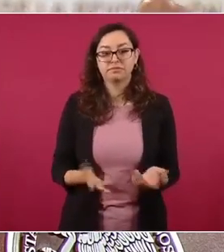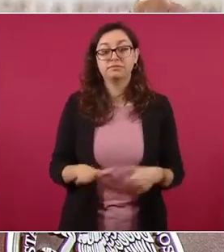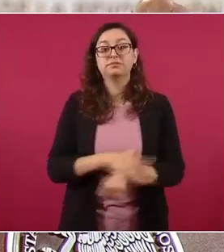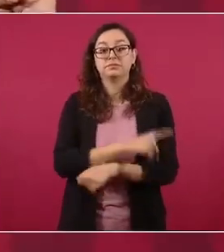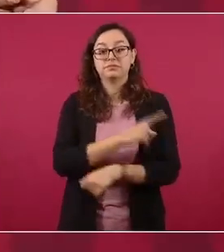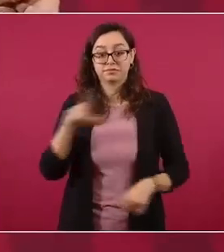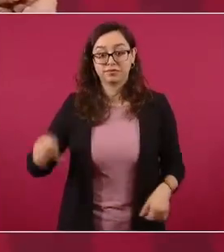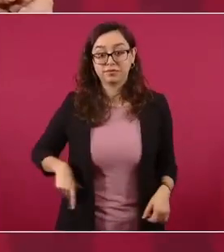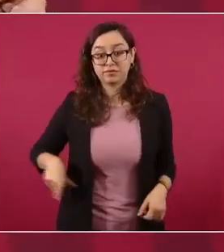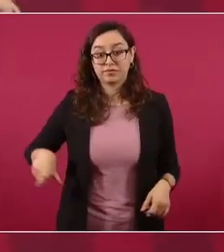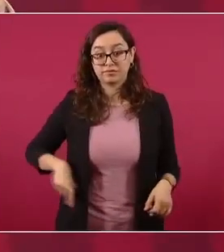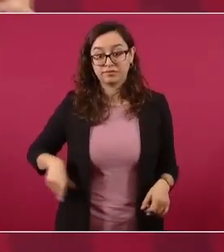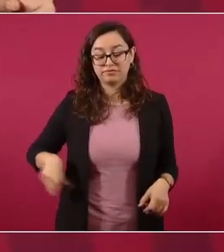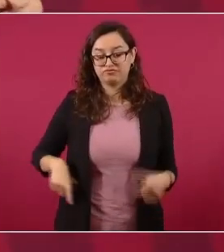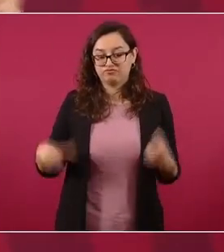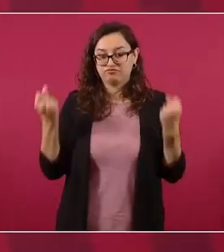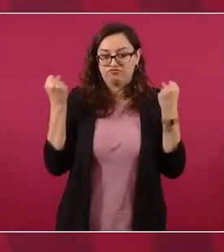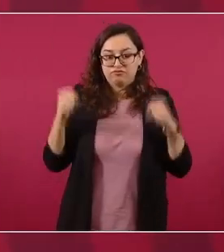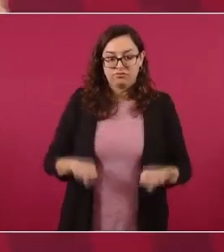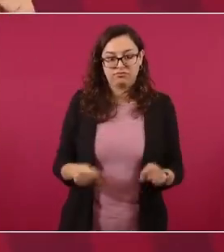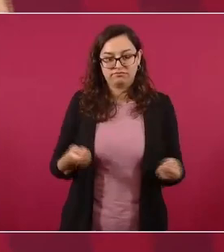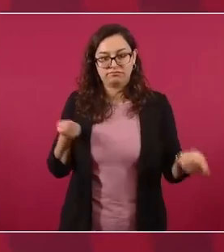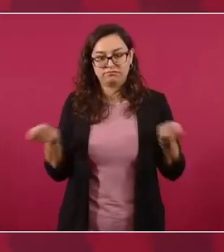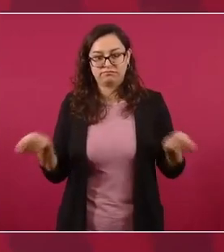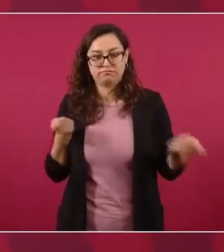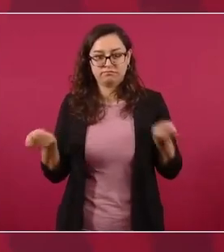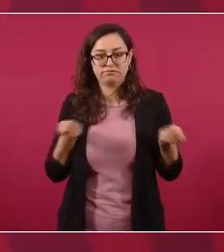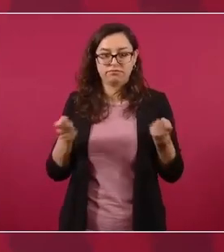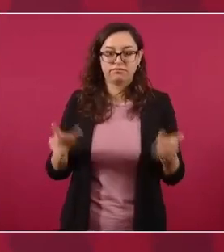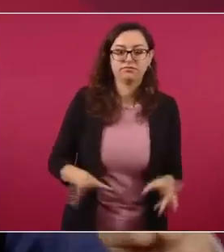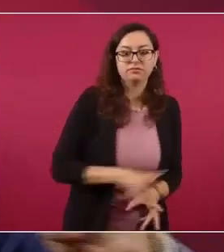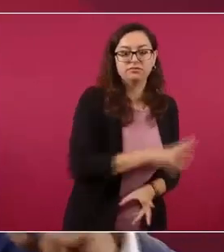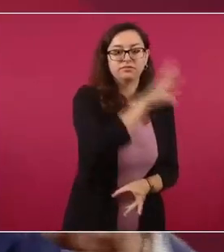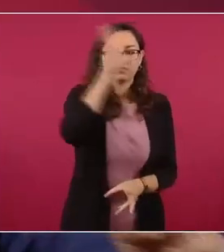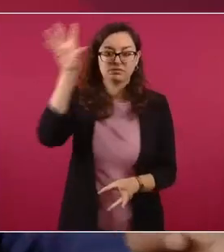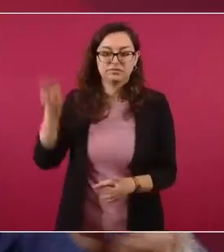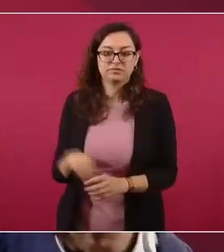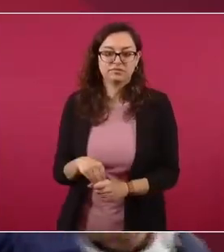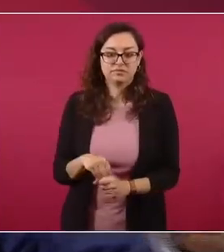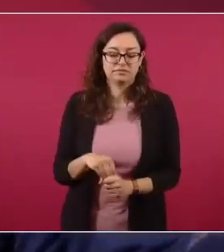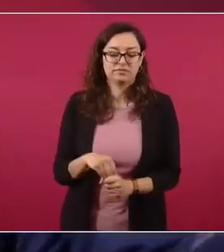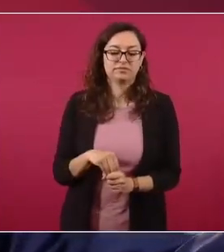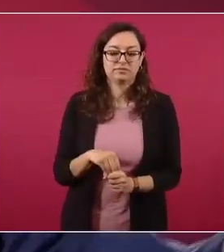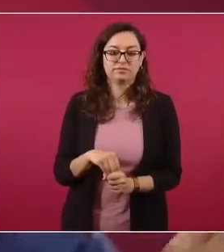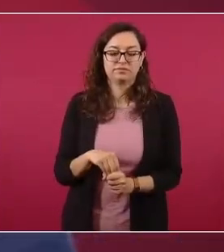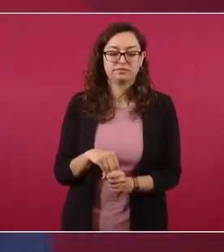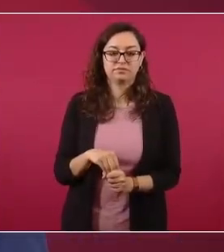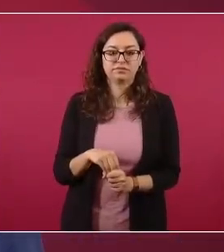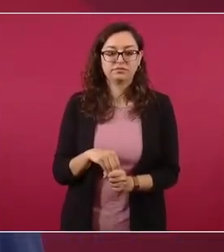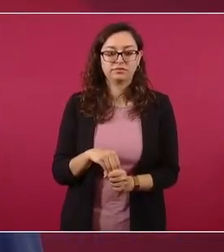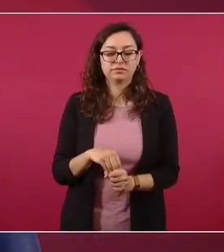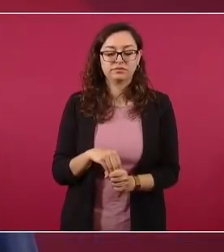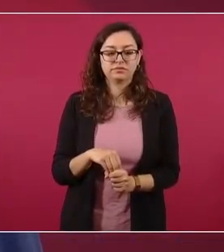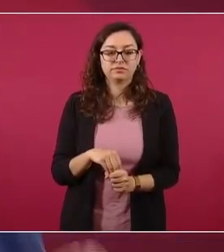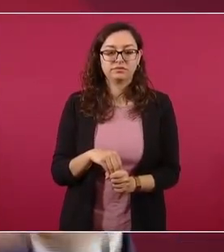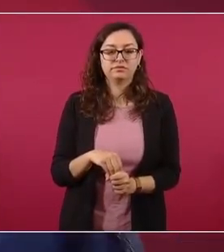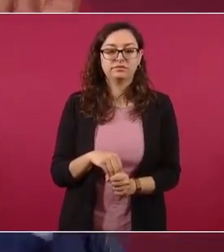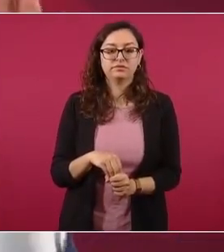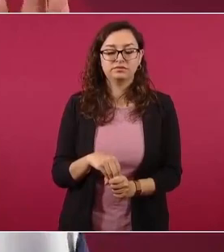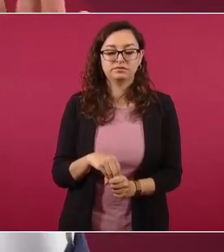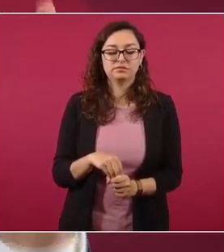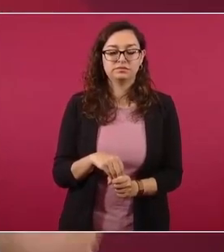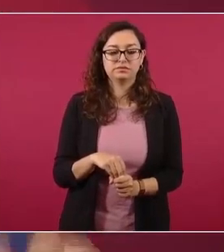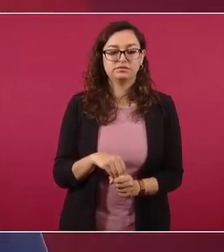autoritario antidemocrático tenía el control absoluto de los medios. y lo